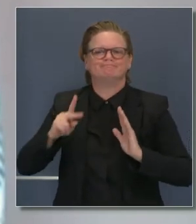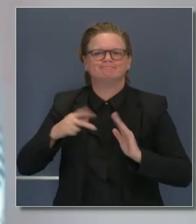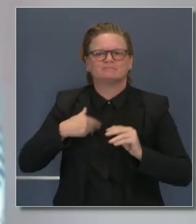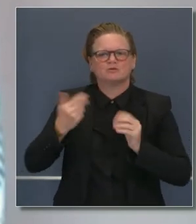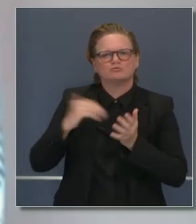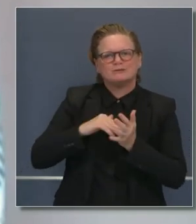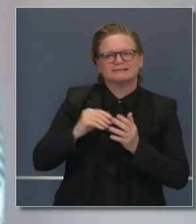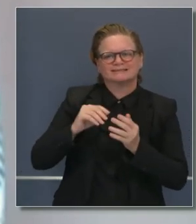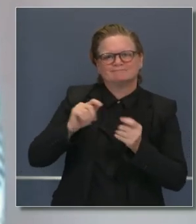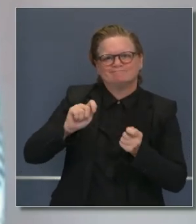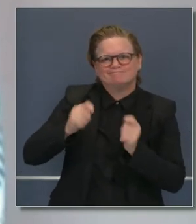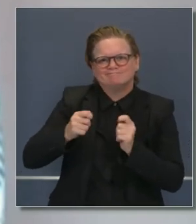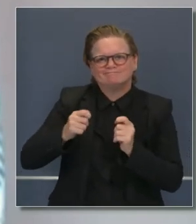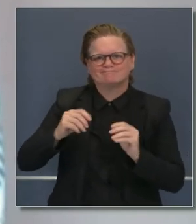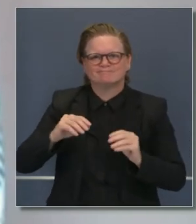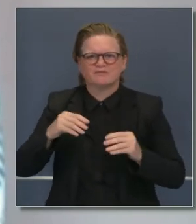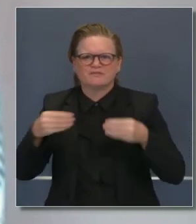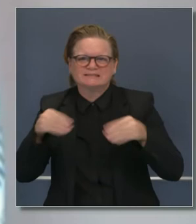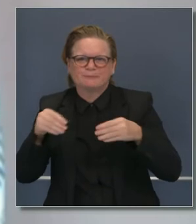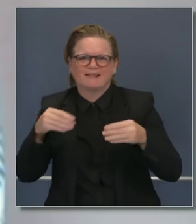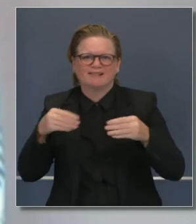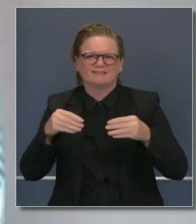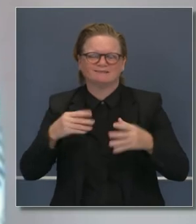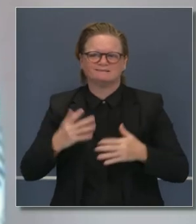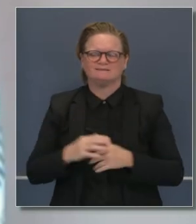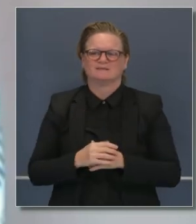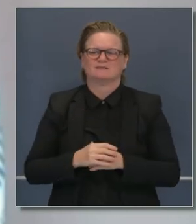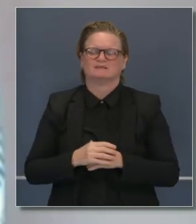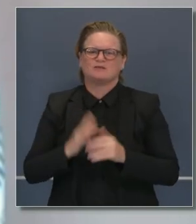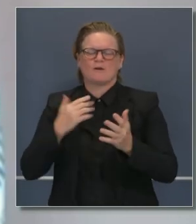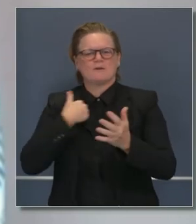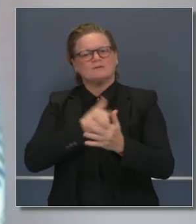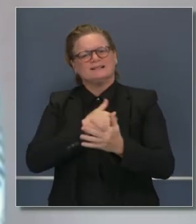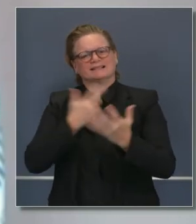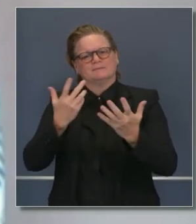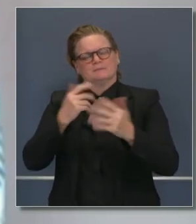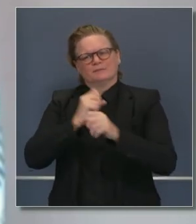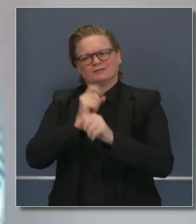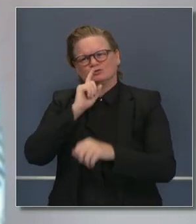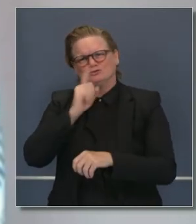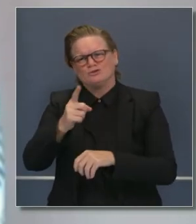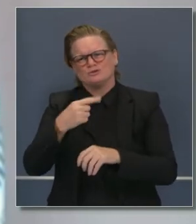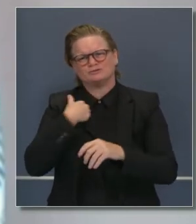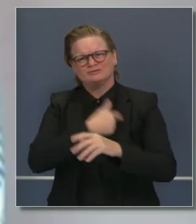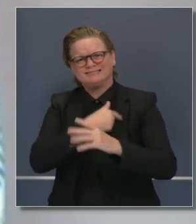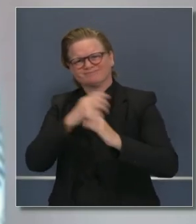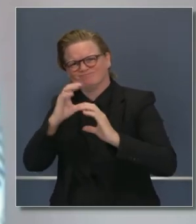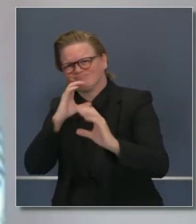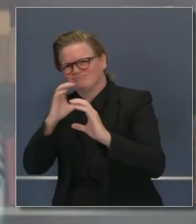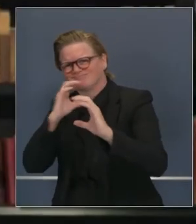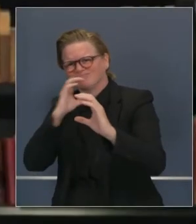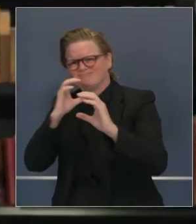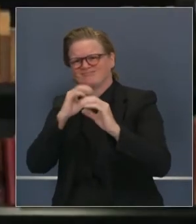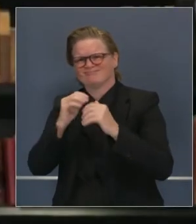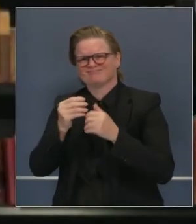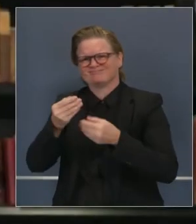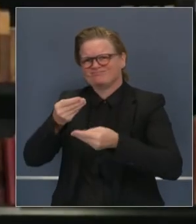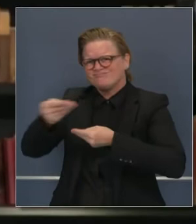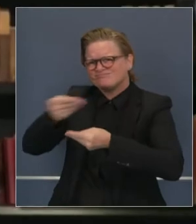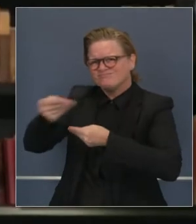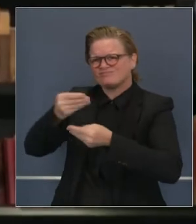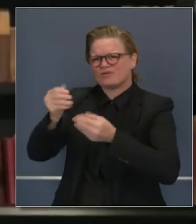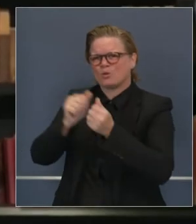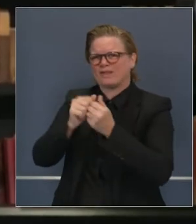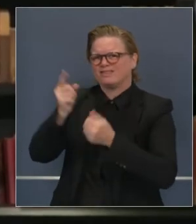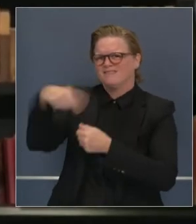Asociación de Hospitales de California para asegurarnos de que la cronología sea correcta y que los hospitales reciban ayuda cuando